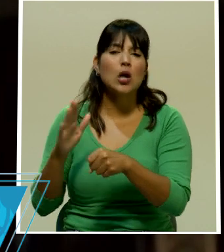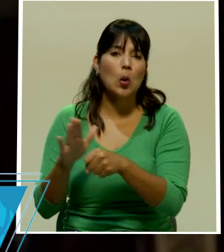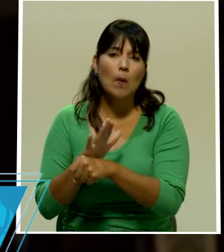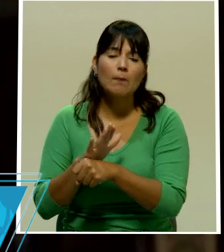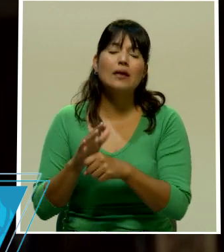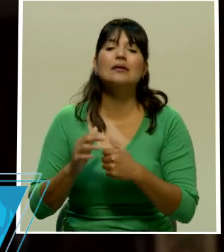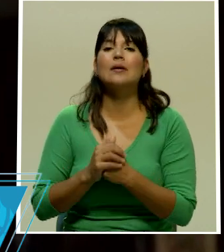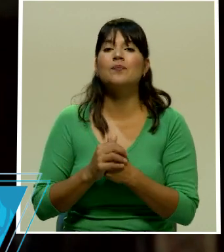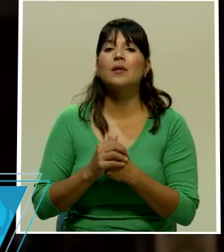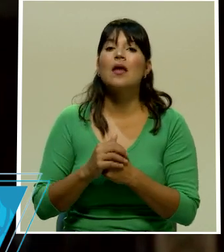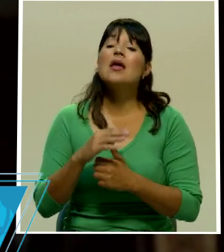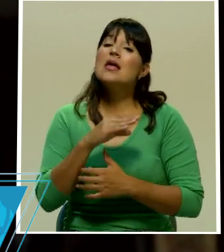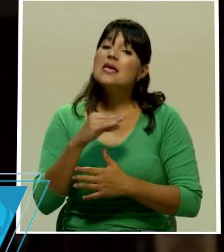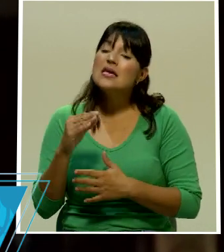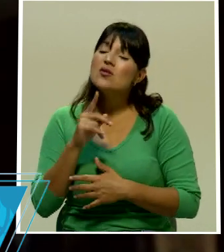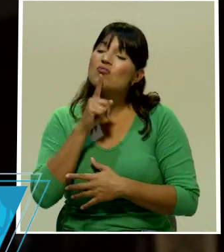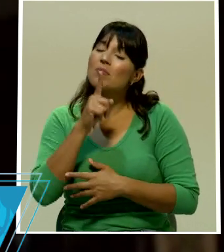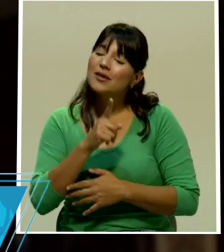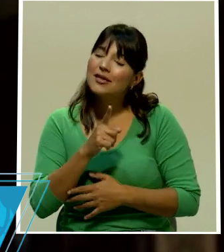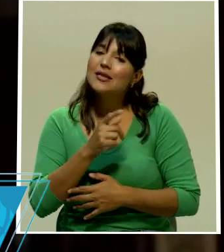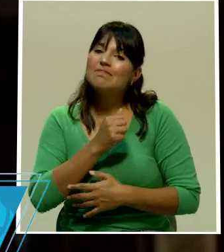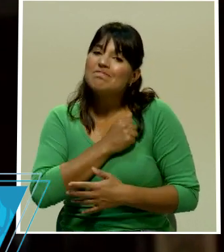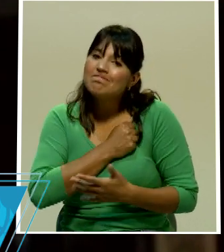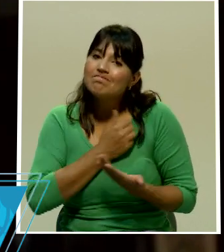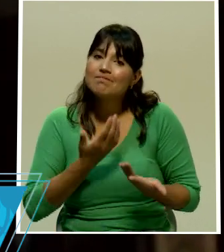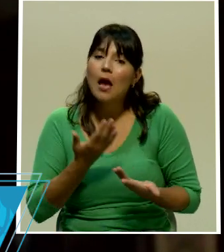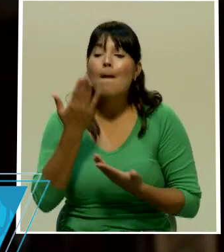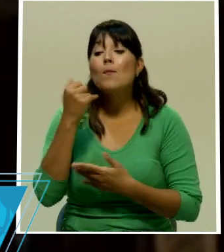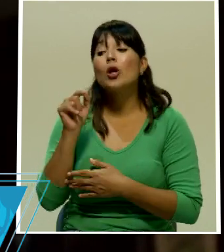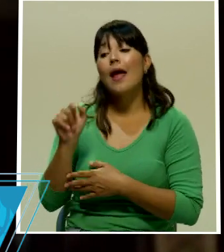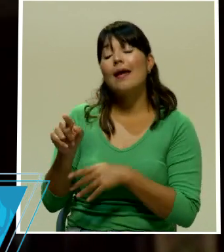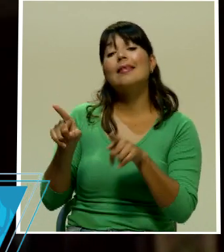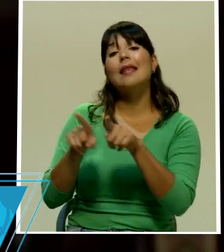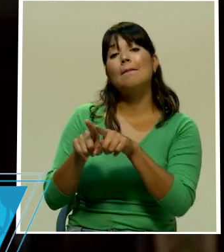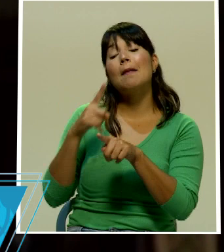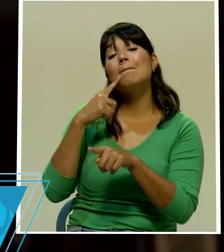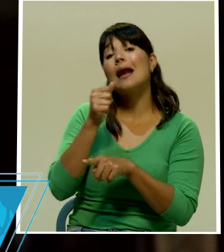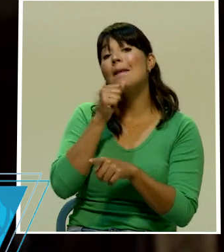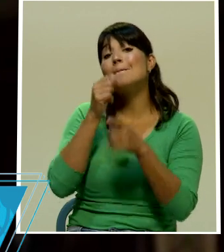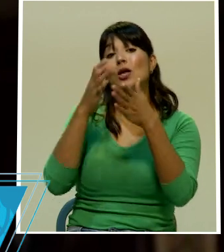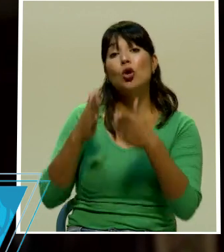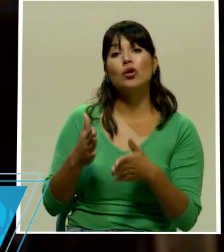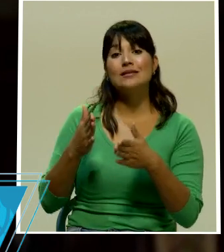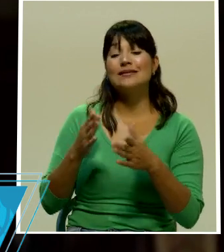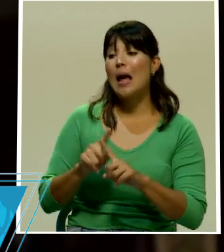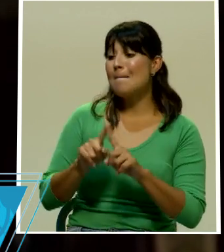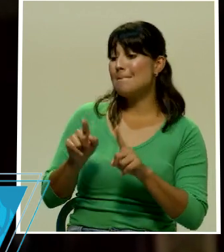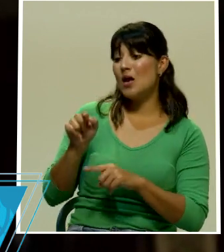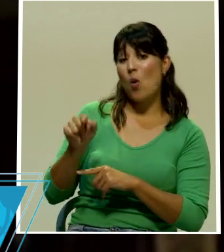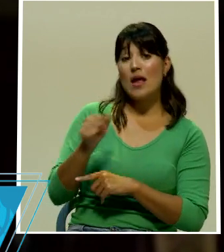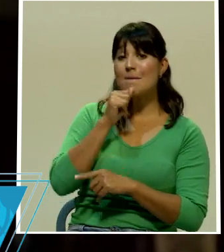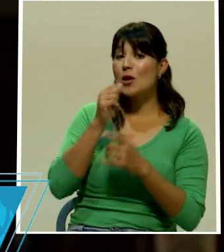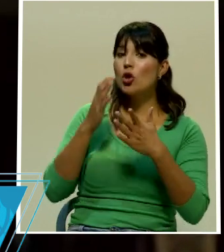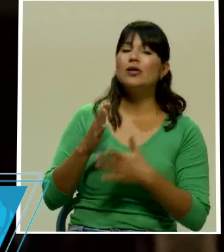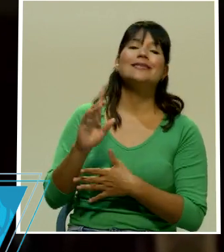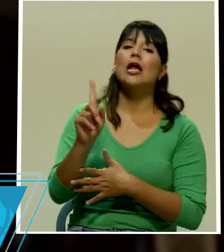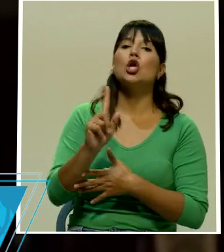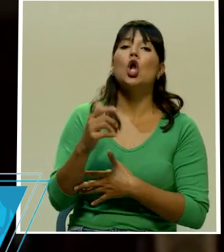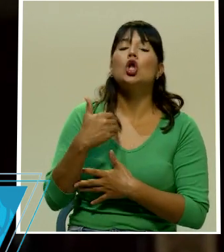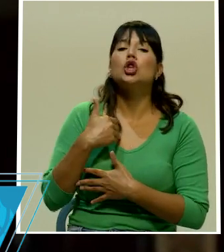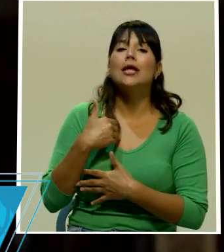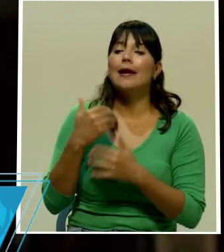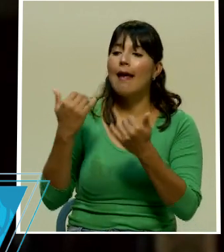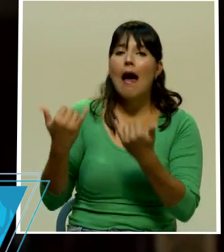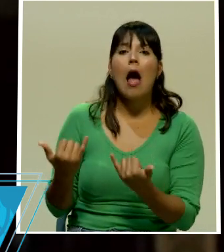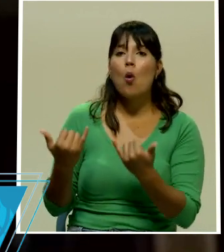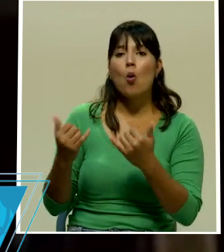es para la prensa y a la prensa no tiene las condiciones adecuadas en esos espacios ese es uno de los detalles que nos están